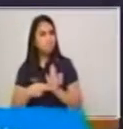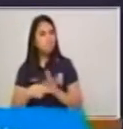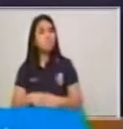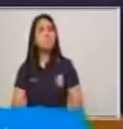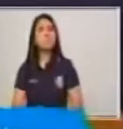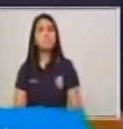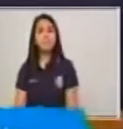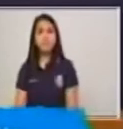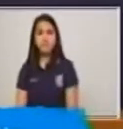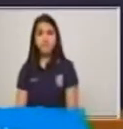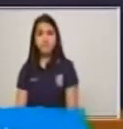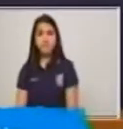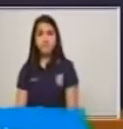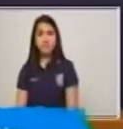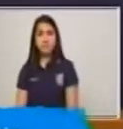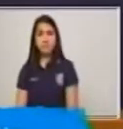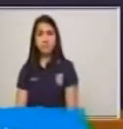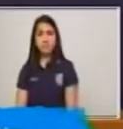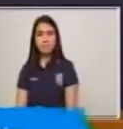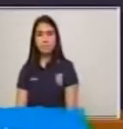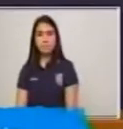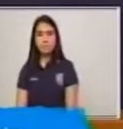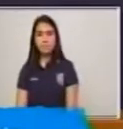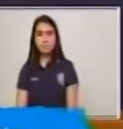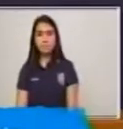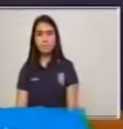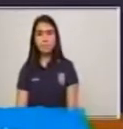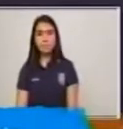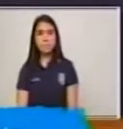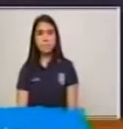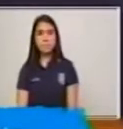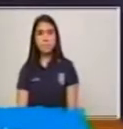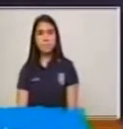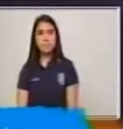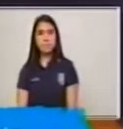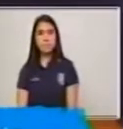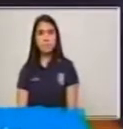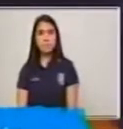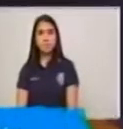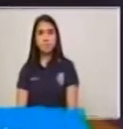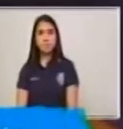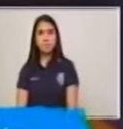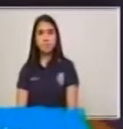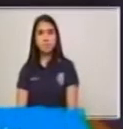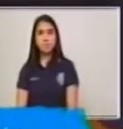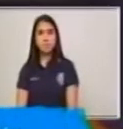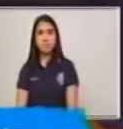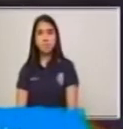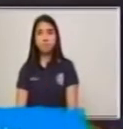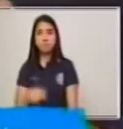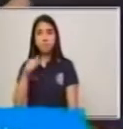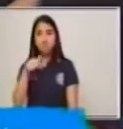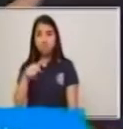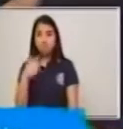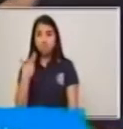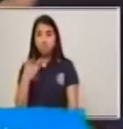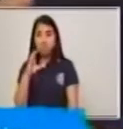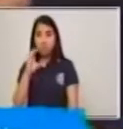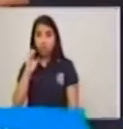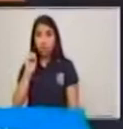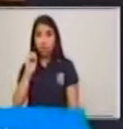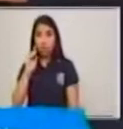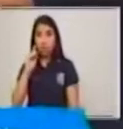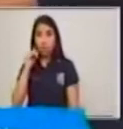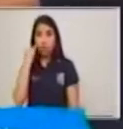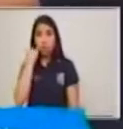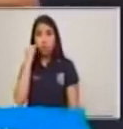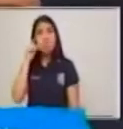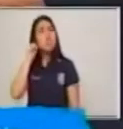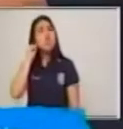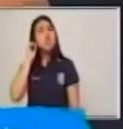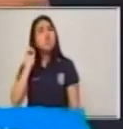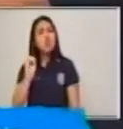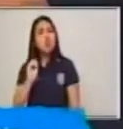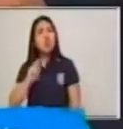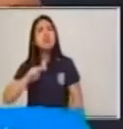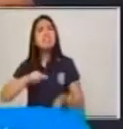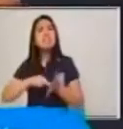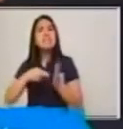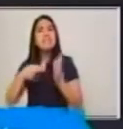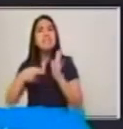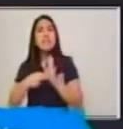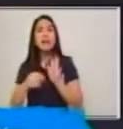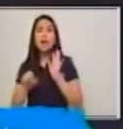son las palabras, signos